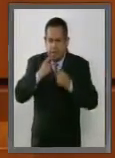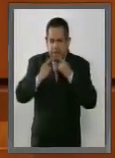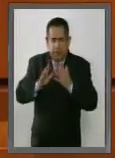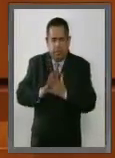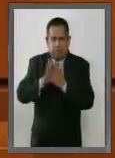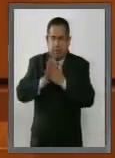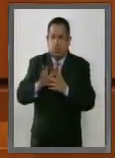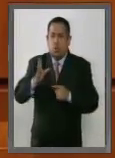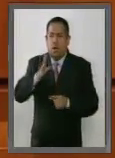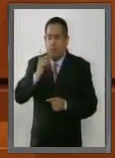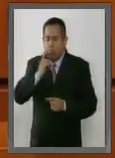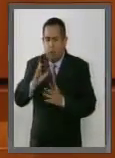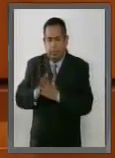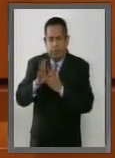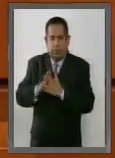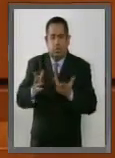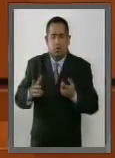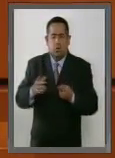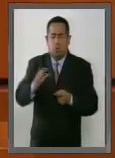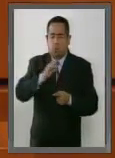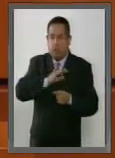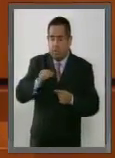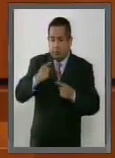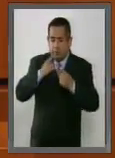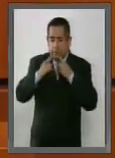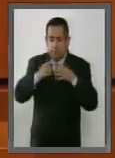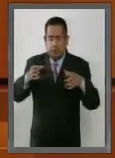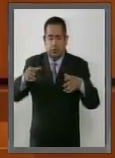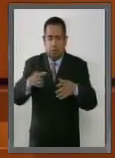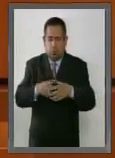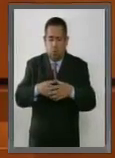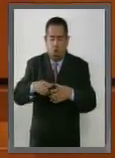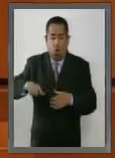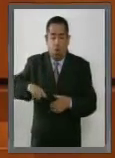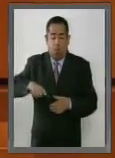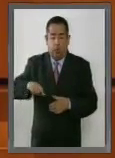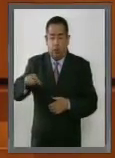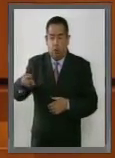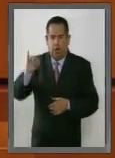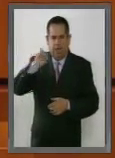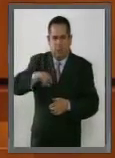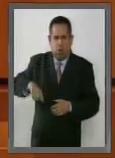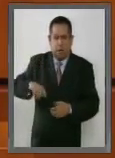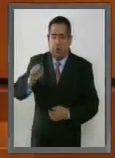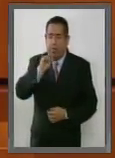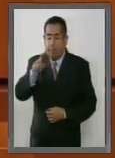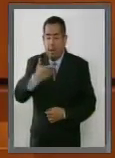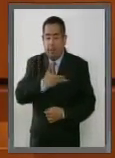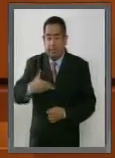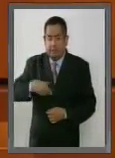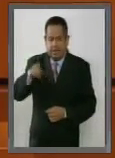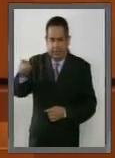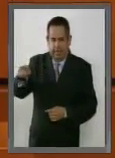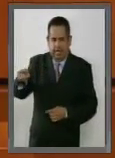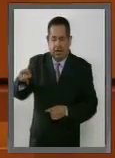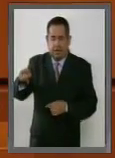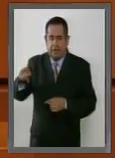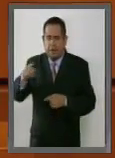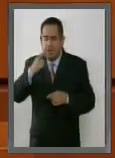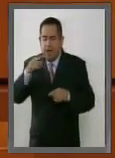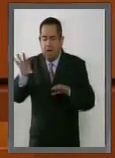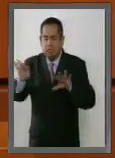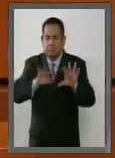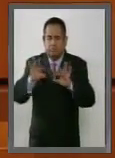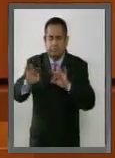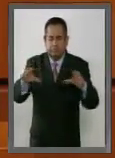en la Cámara de Diputados, las posiciones que tendrá el jefe de gobierno y el presidente de la República,